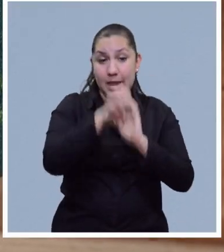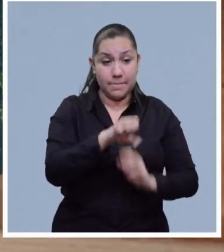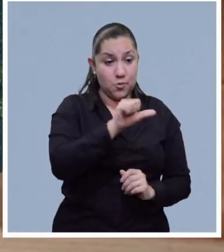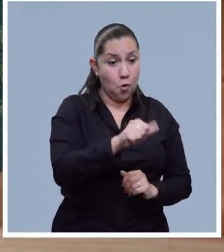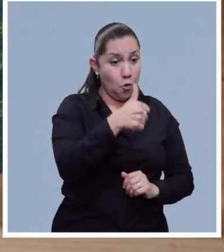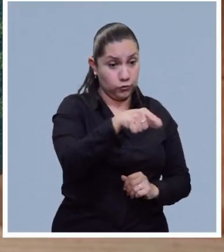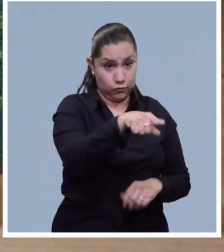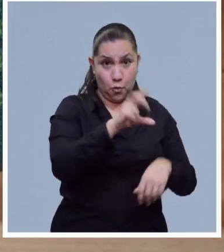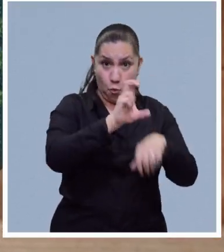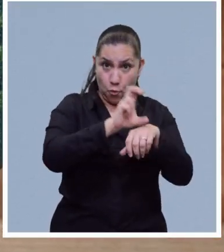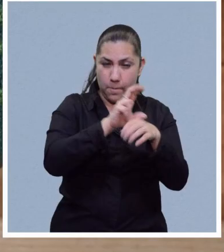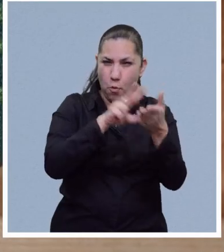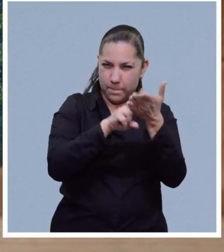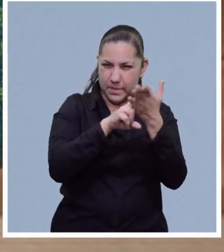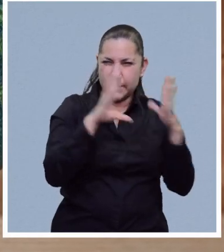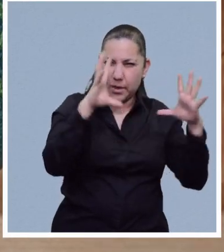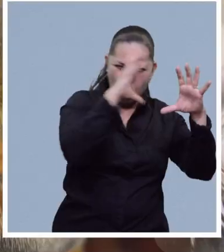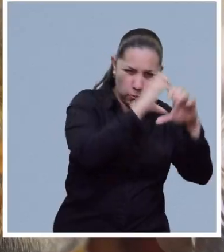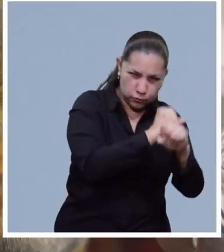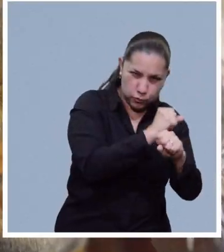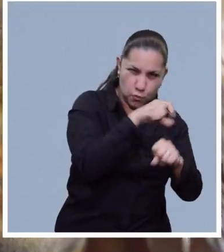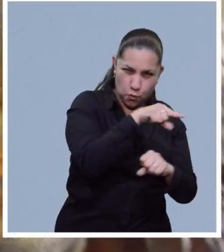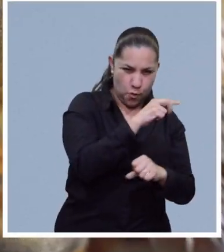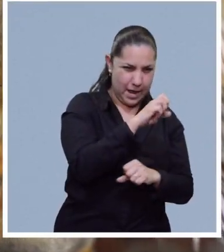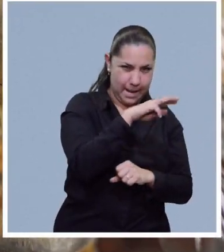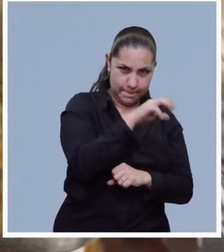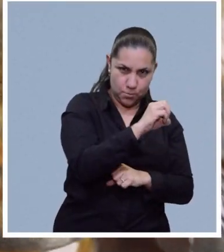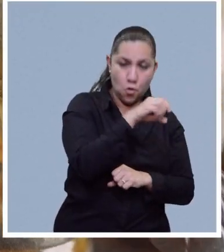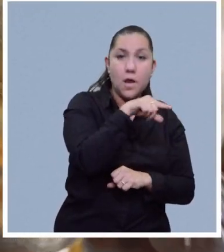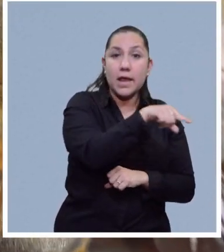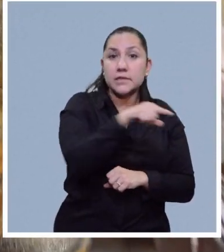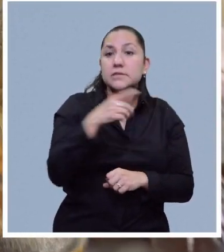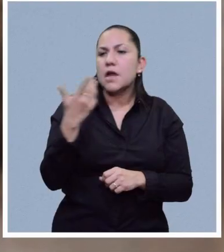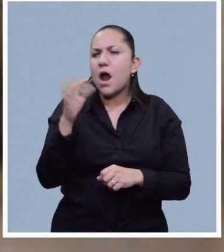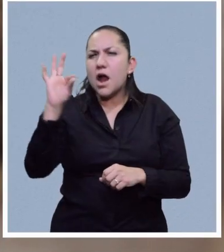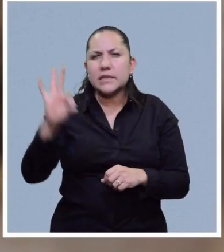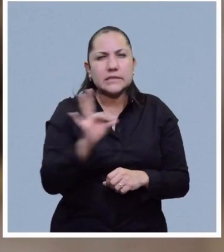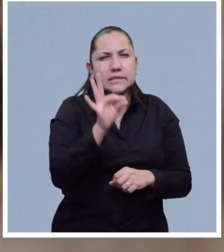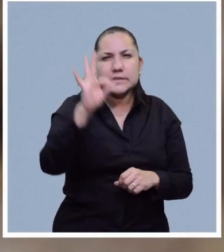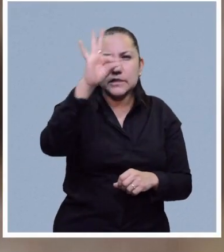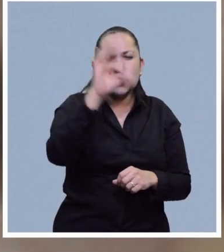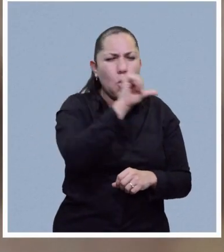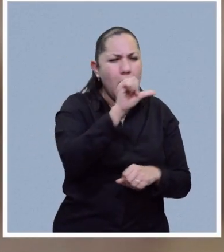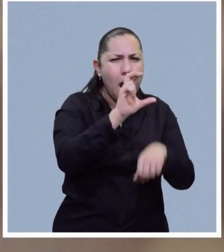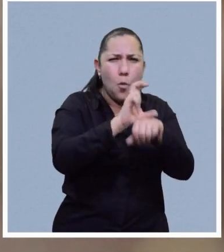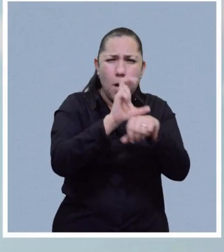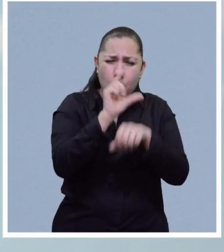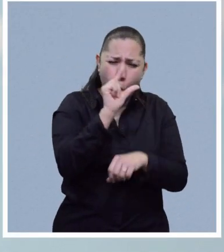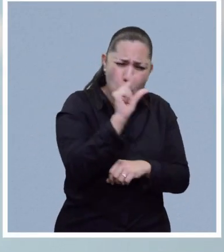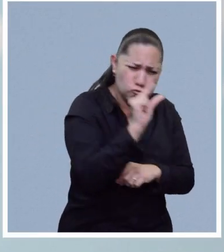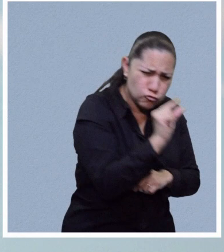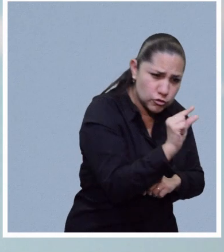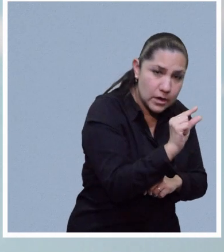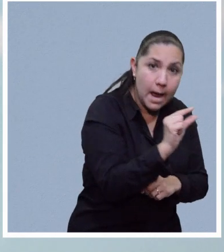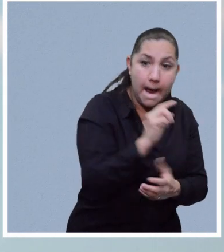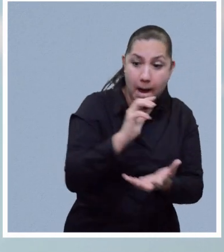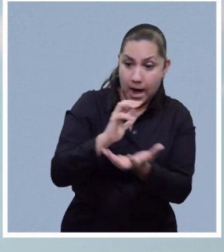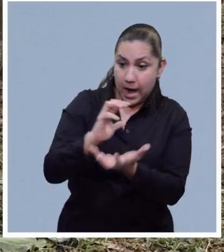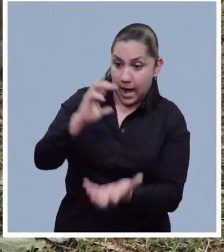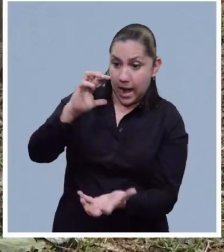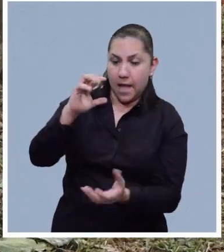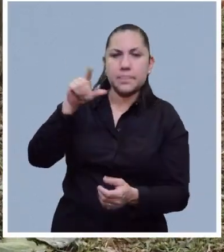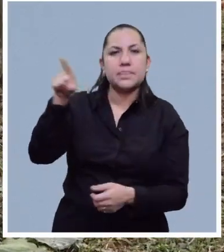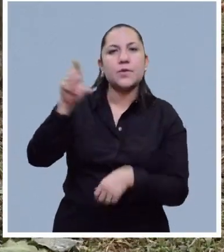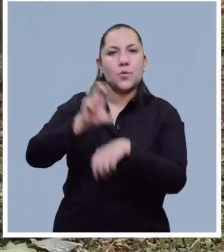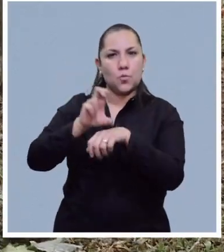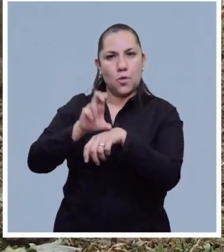huevos de emu tienen un color verde oscuro peculiar. Los insectos son los animales que ponen los huevos más pequeños, mientras que el huevo de avestruz